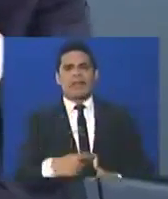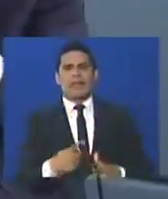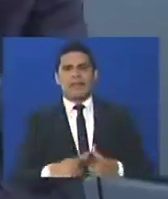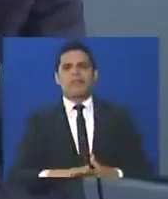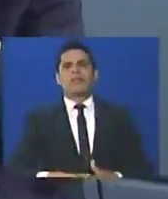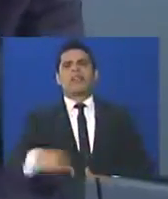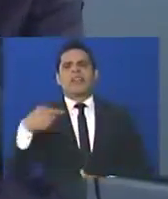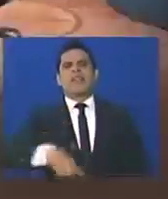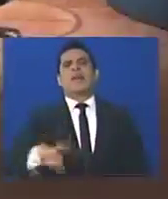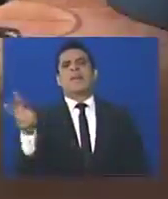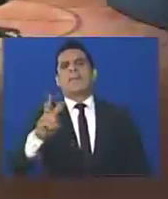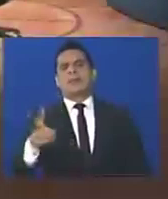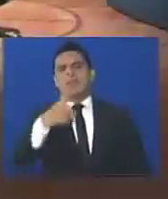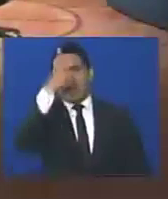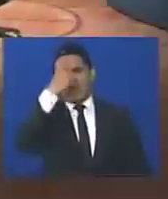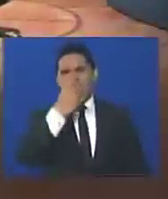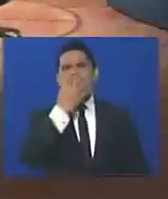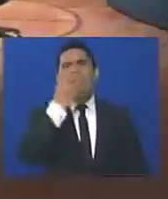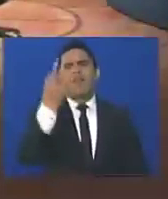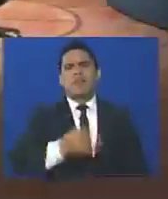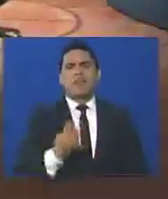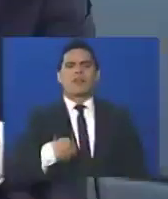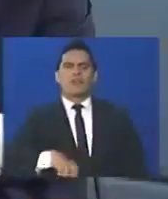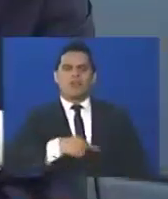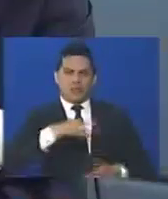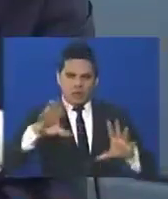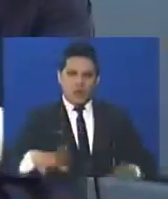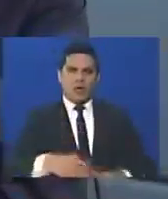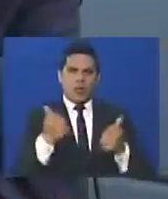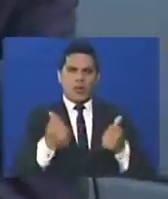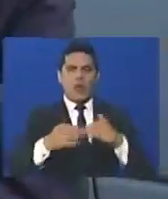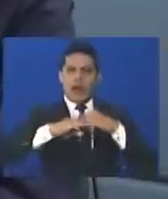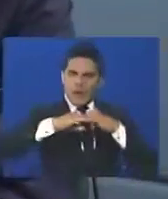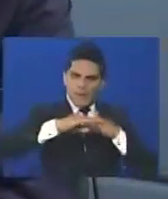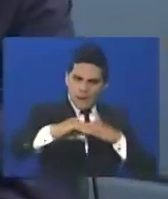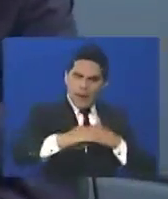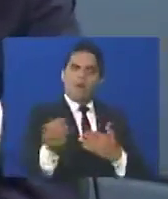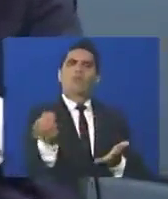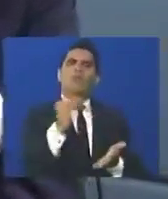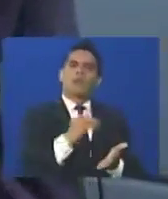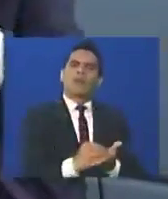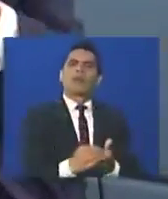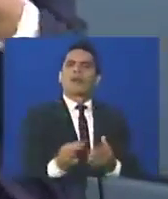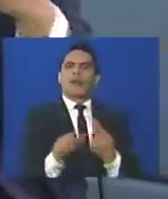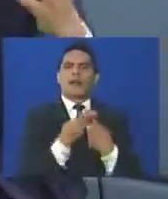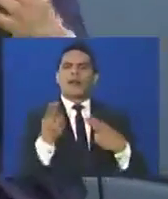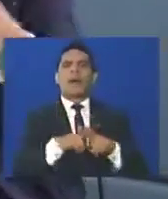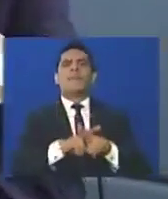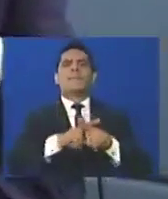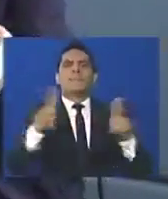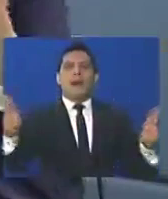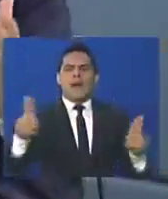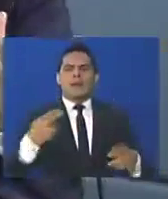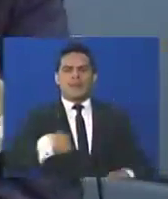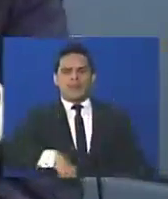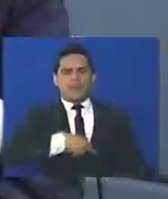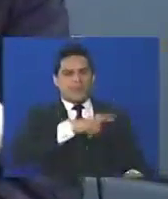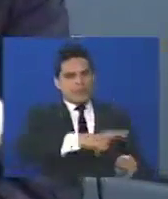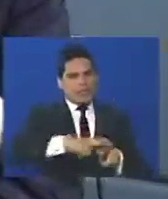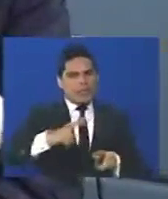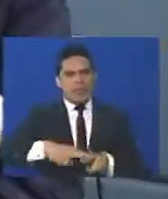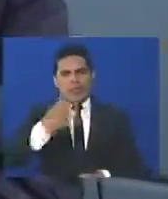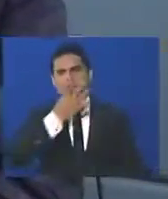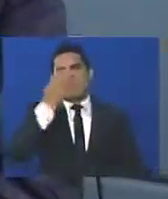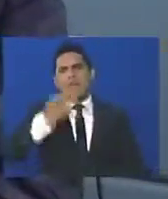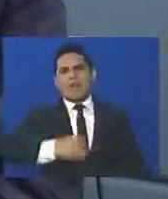momento tan severo, tan serio, tenemos que recuperar la convivencia, tenemos que recuperar la paz, tenemos que sentarnos